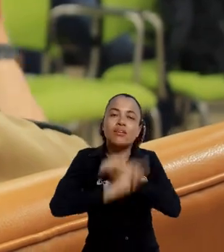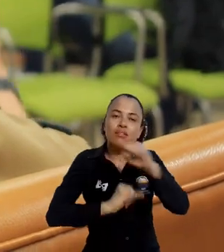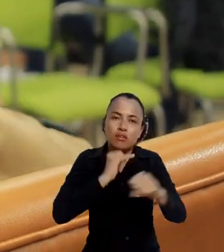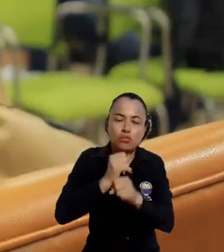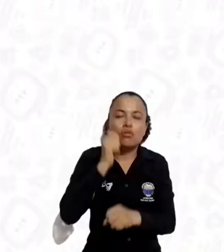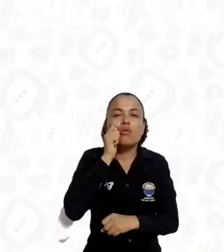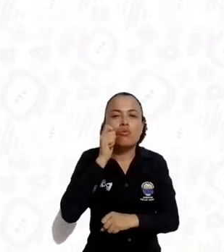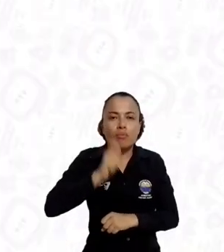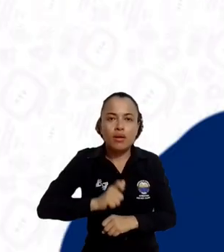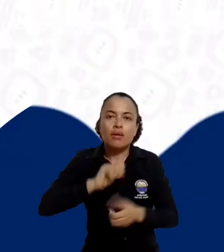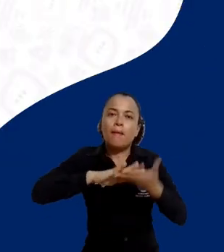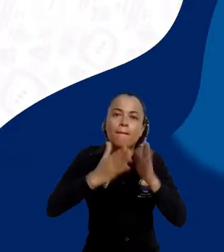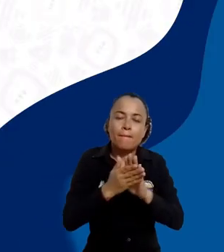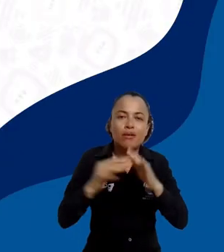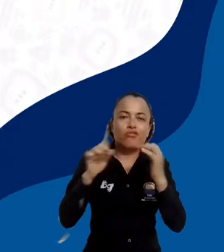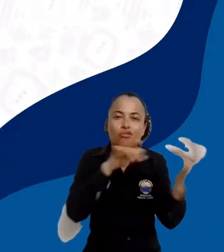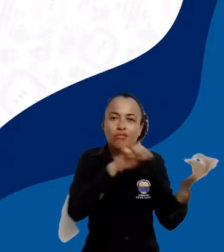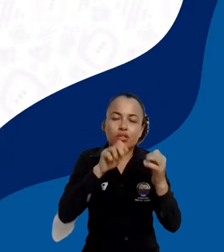y Territorios.